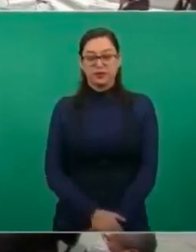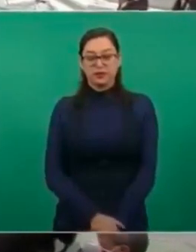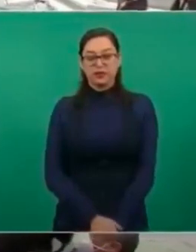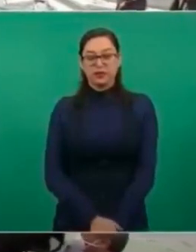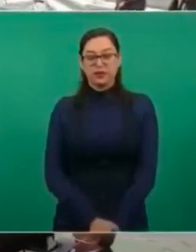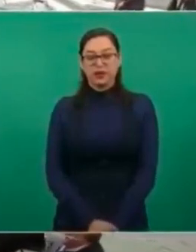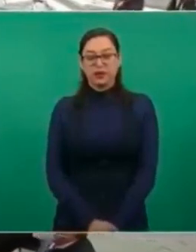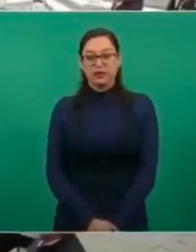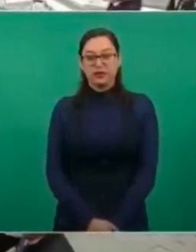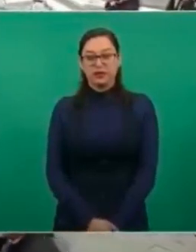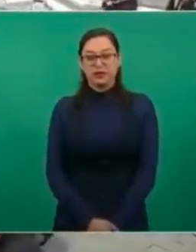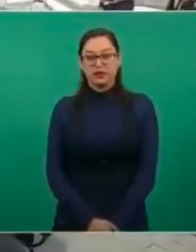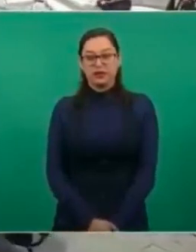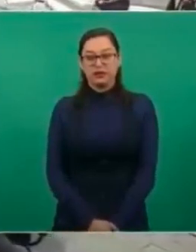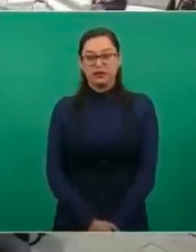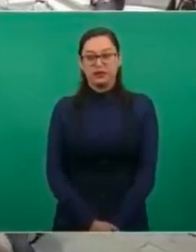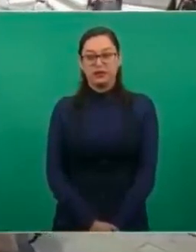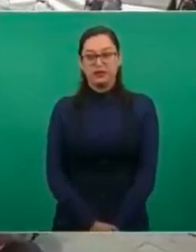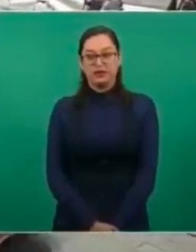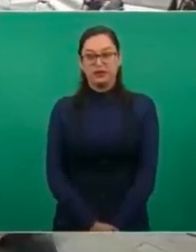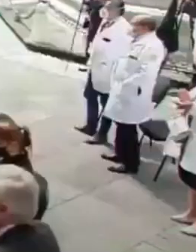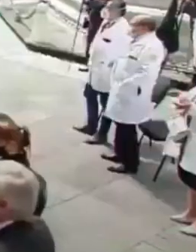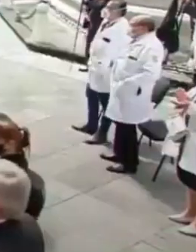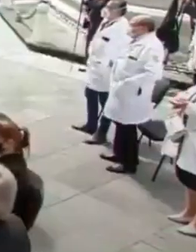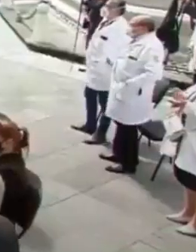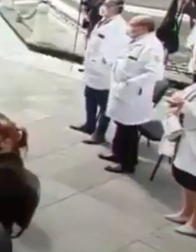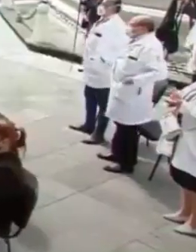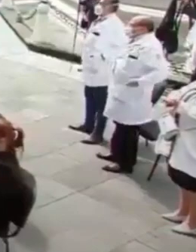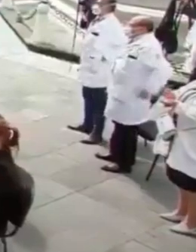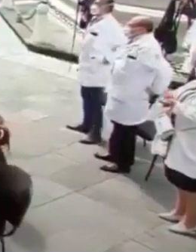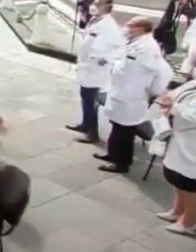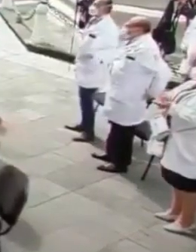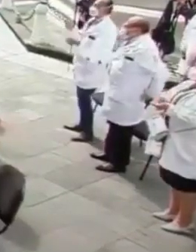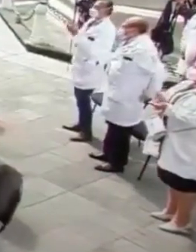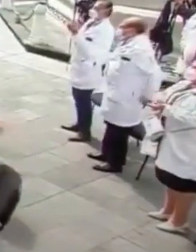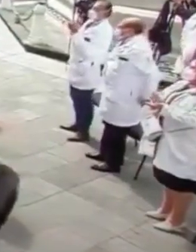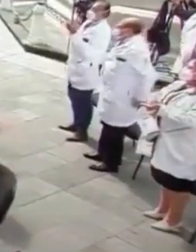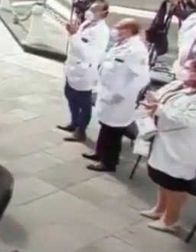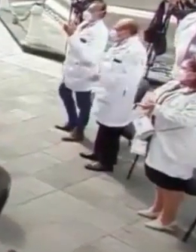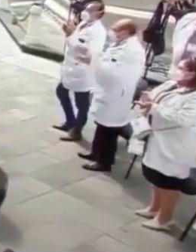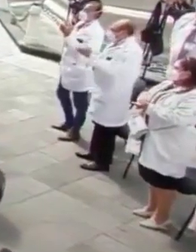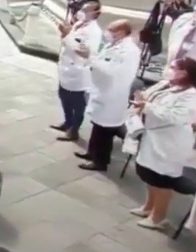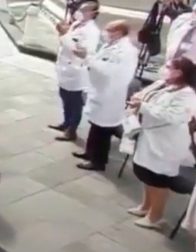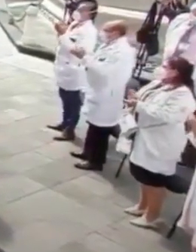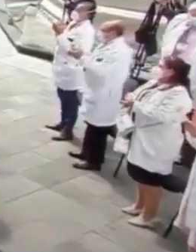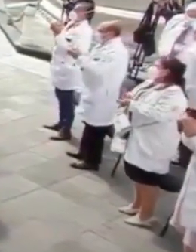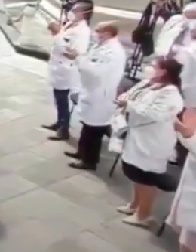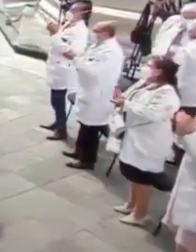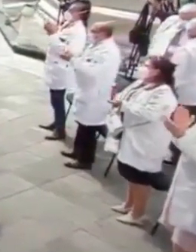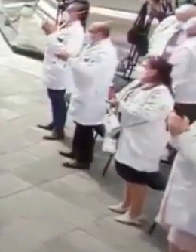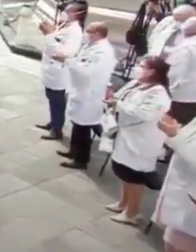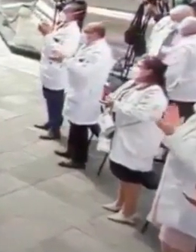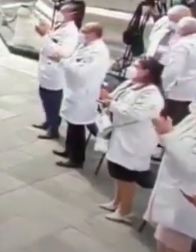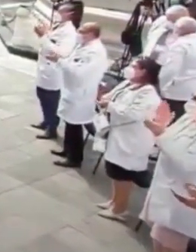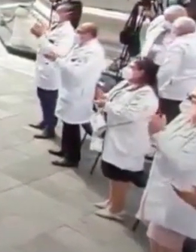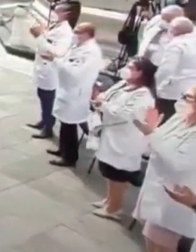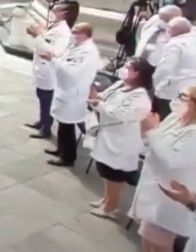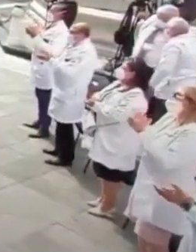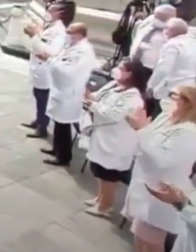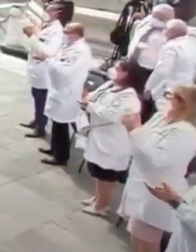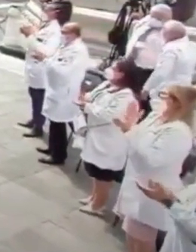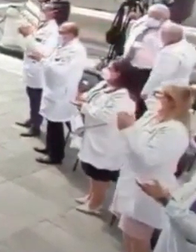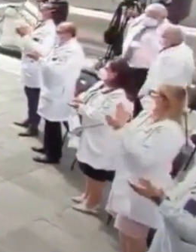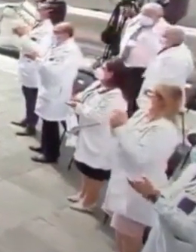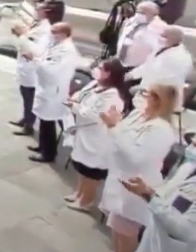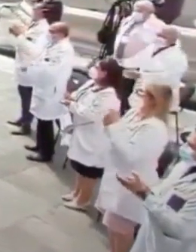Ahí está el presidente Andrés Manuel López Obrador en este evento en Palacio Nacional del Instituto Mexicano del Seguro Social